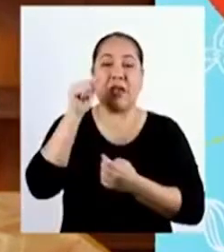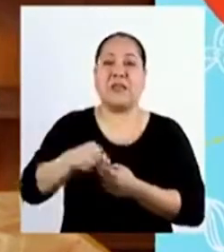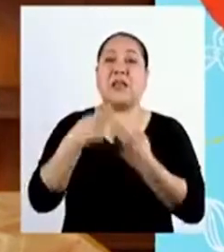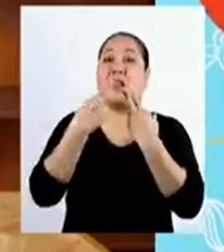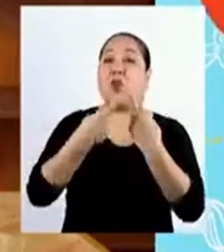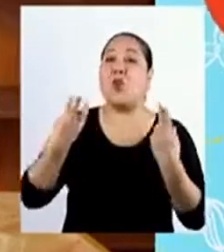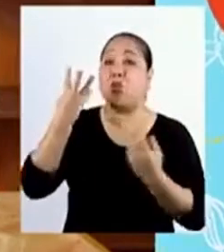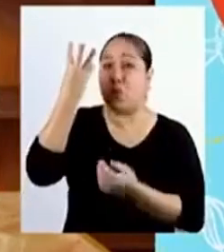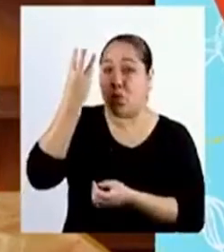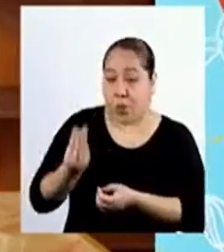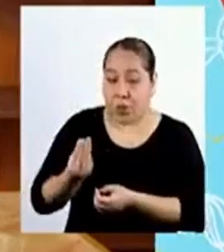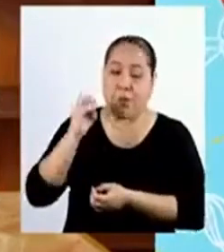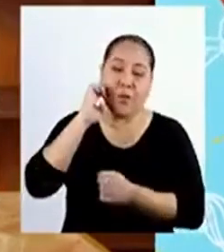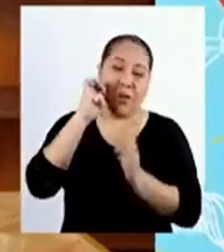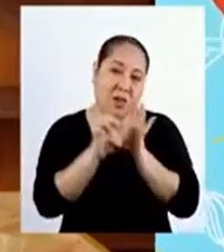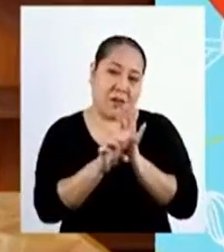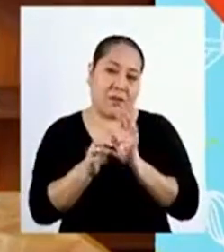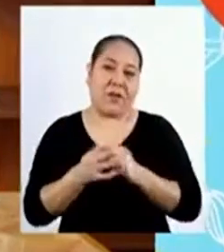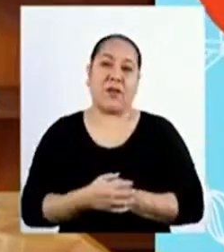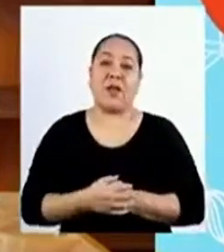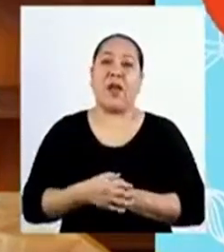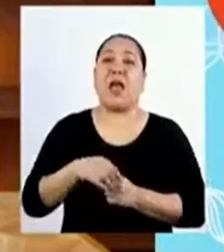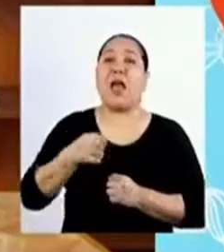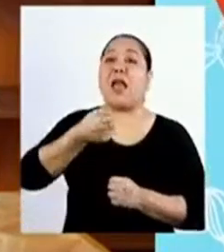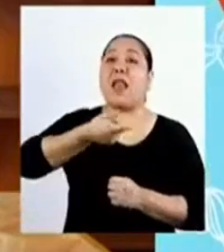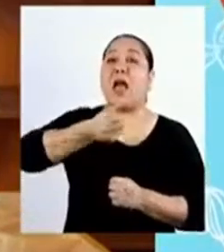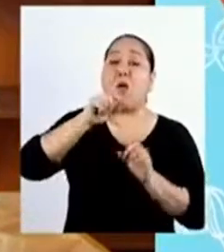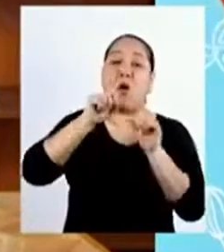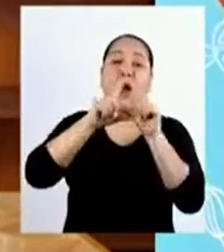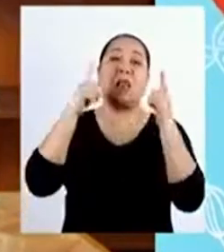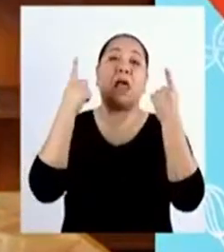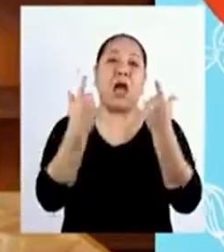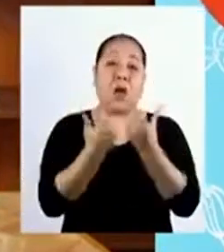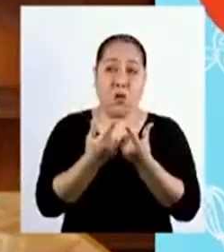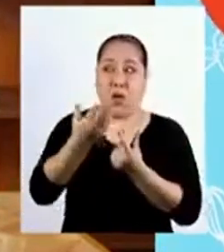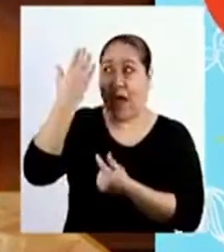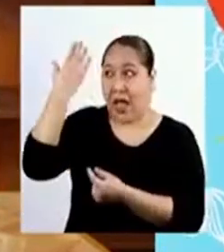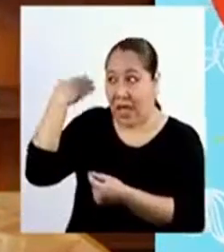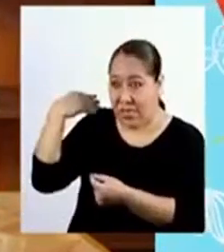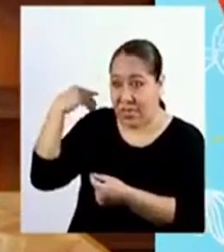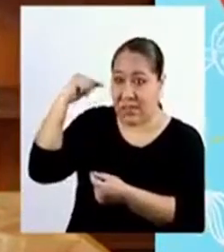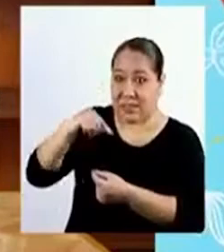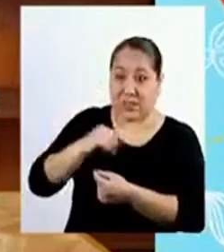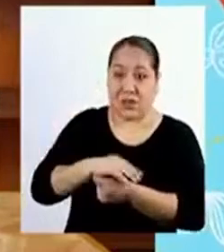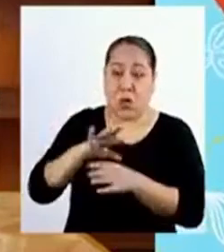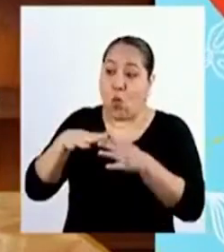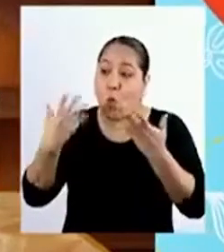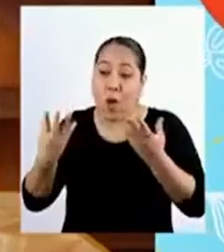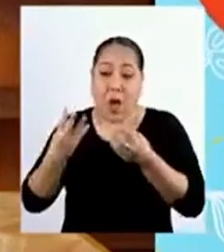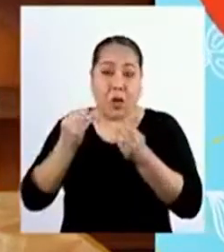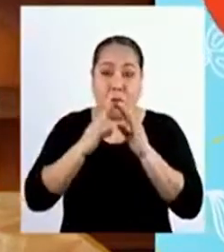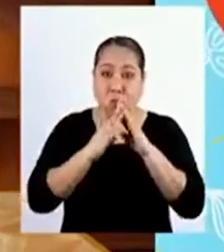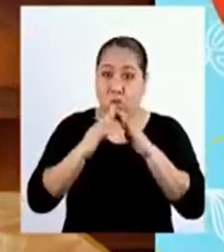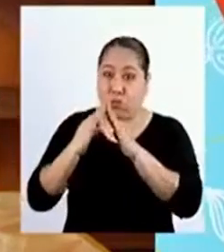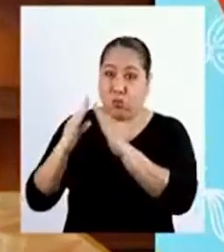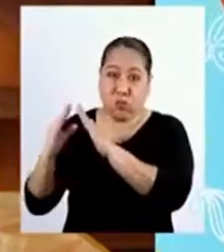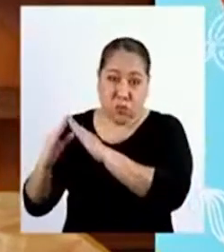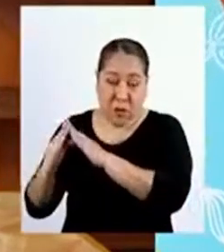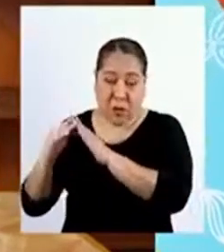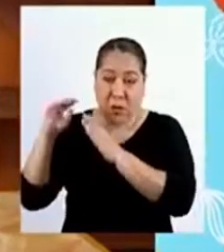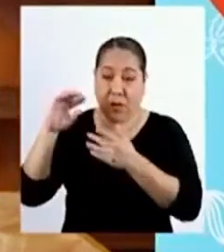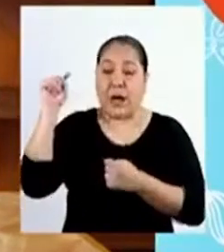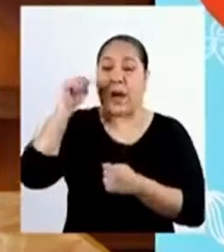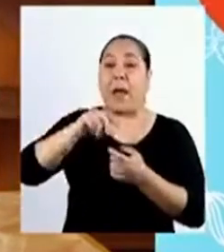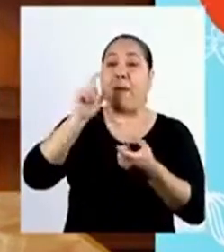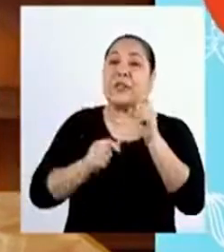recursos escasos Por ejemplo El agua de un lago hace mucho tiempo atrás Cuando aún no existía el pueblo Las